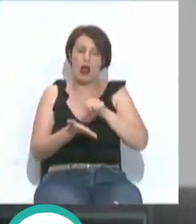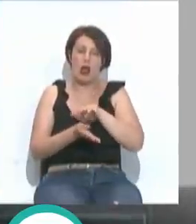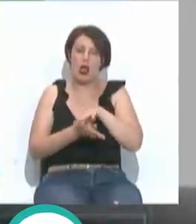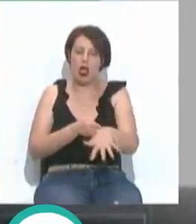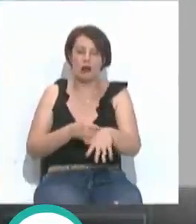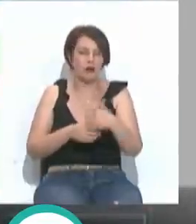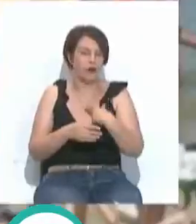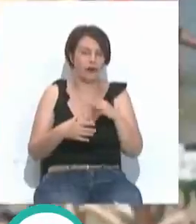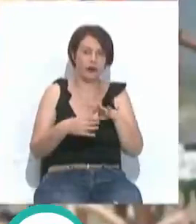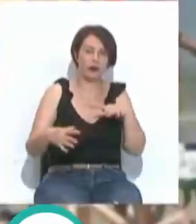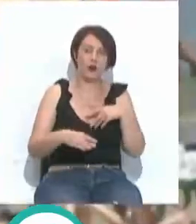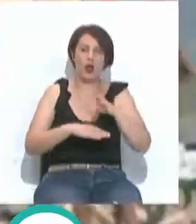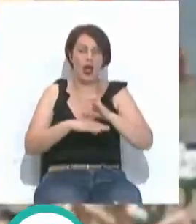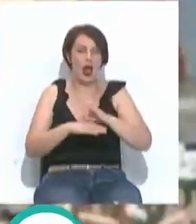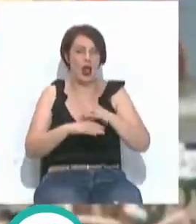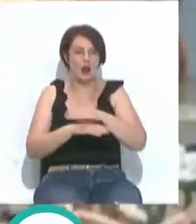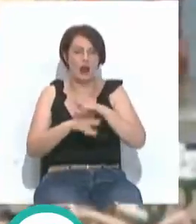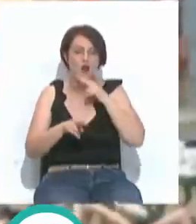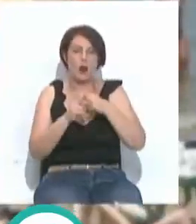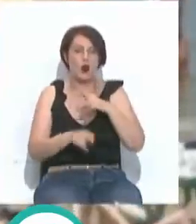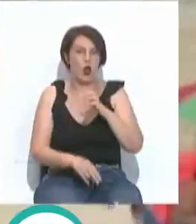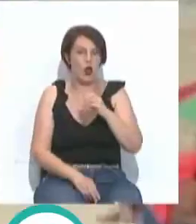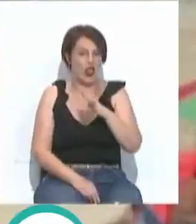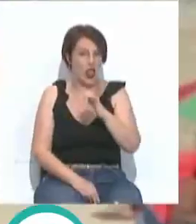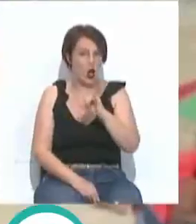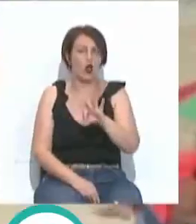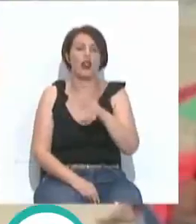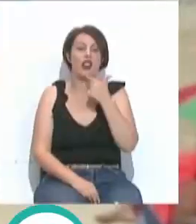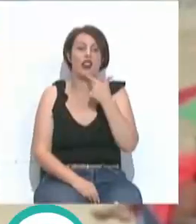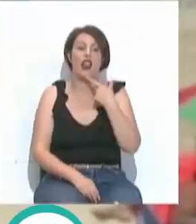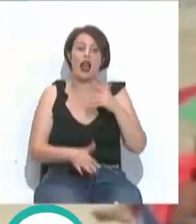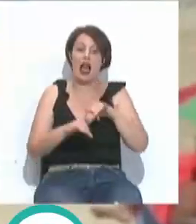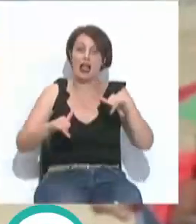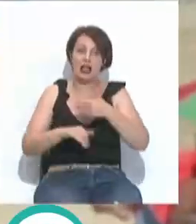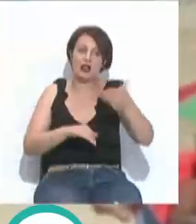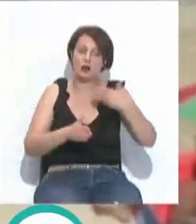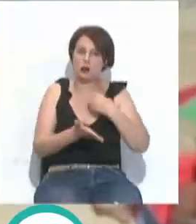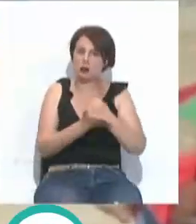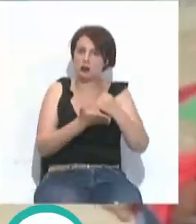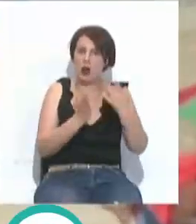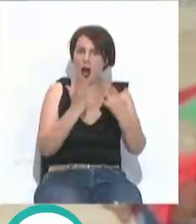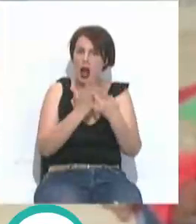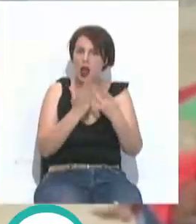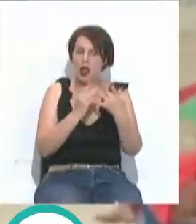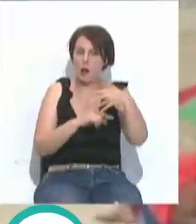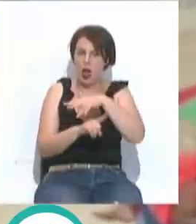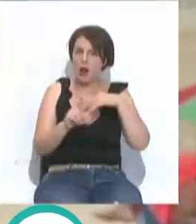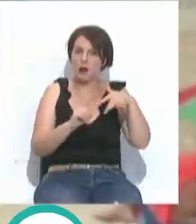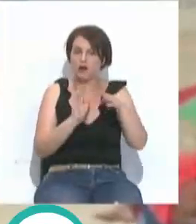La concejala de playas, Rocío Saez, ha señalado que la caleta mantiene el resto de certificaciones de calidad medioambiental